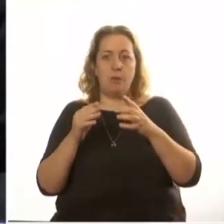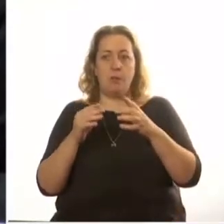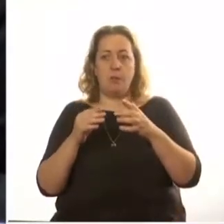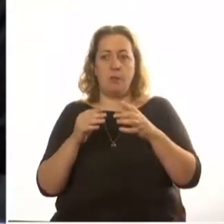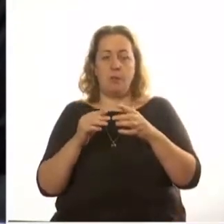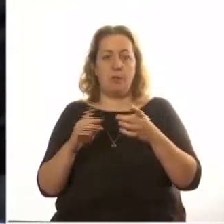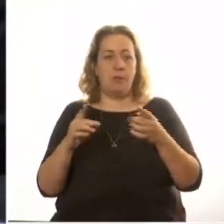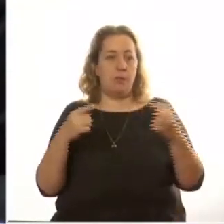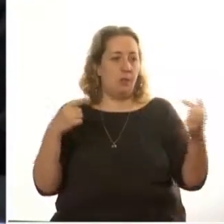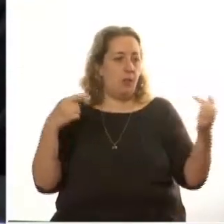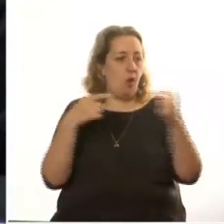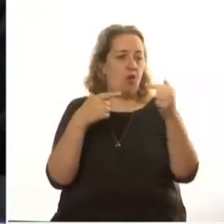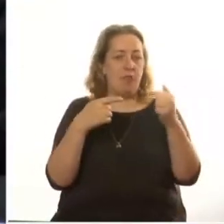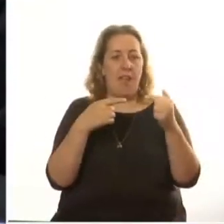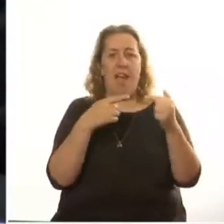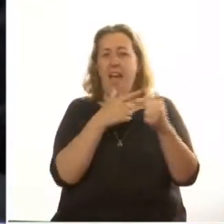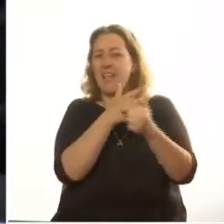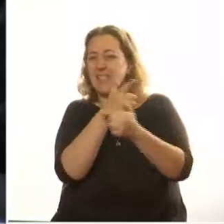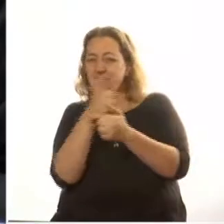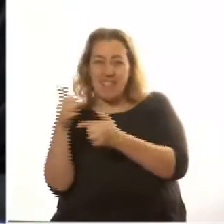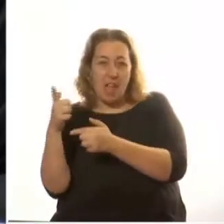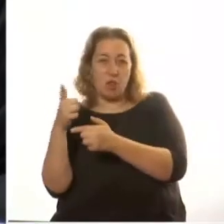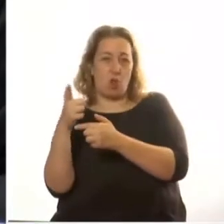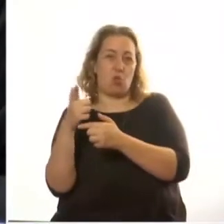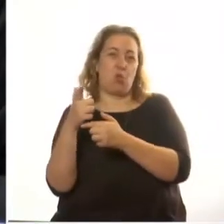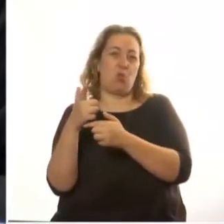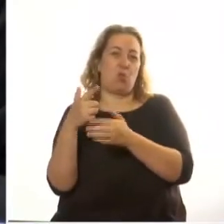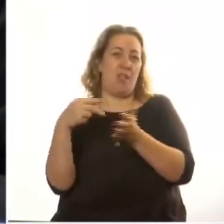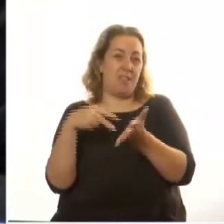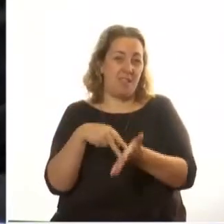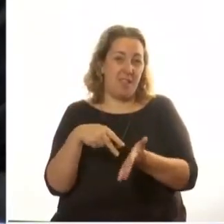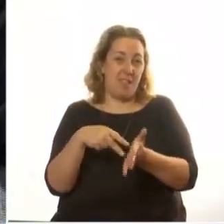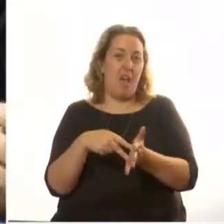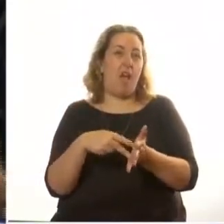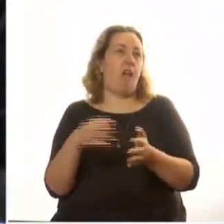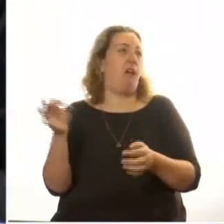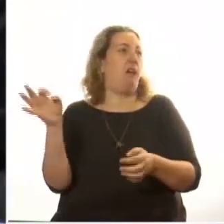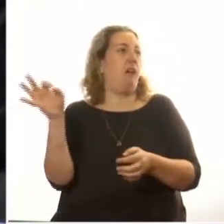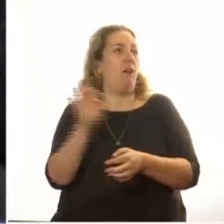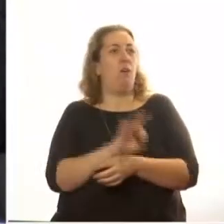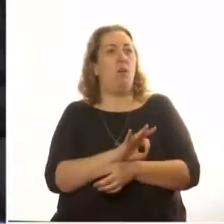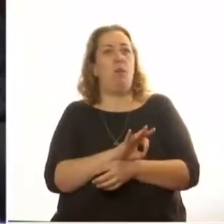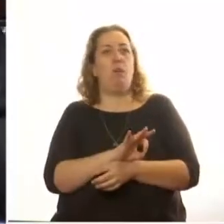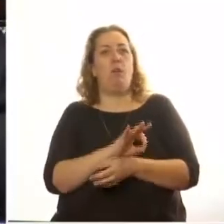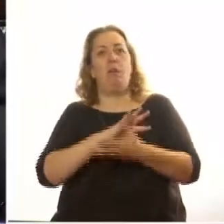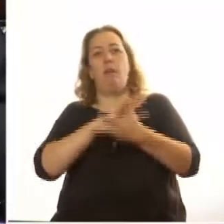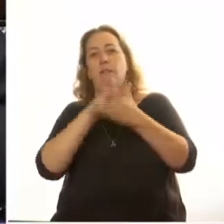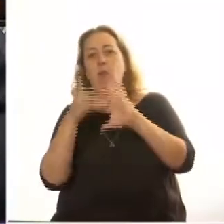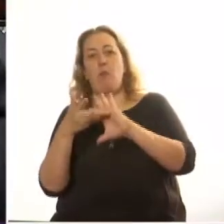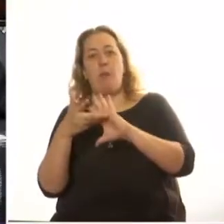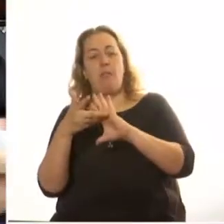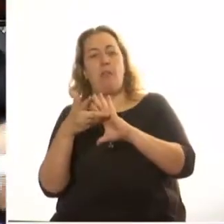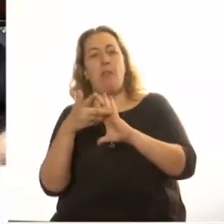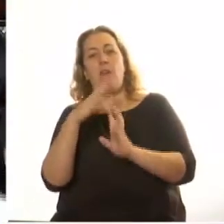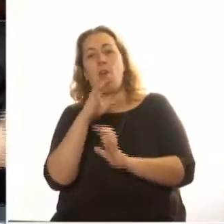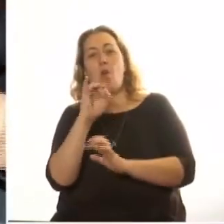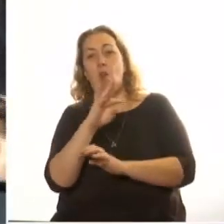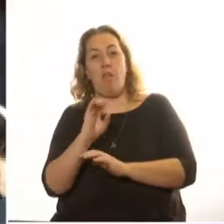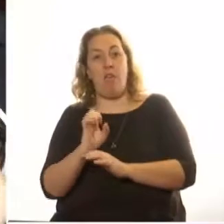no están en contra de los asesinatos de cristianos en Siria o del régimen de Corea del Norte o tantos más.